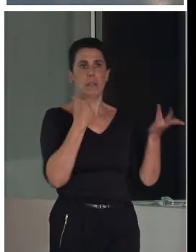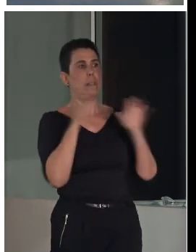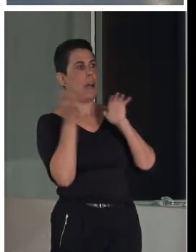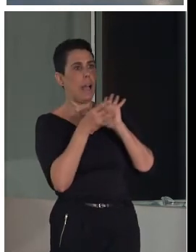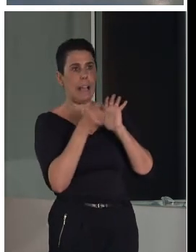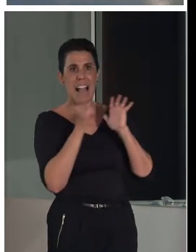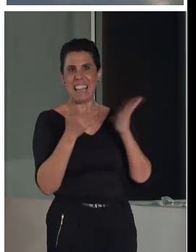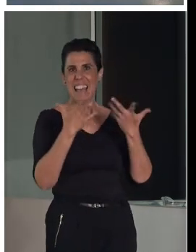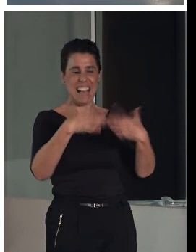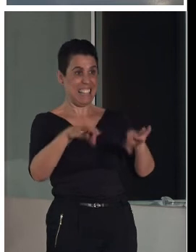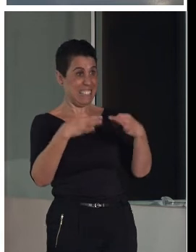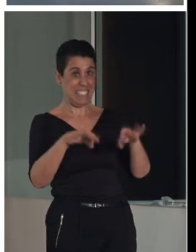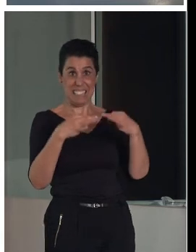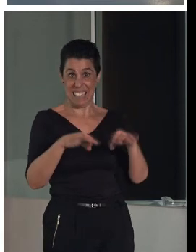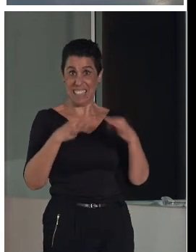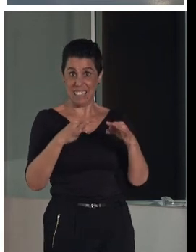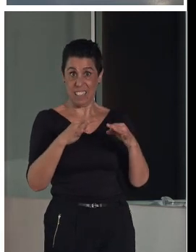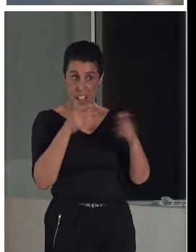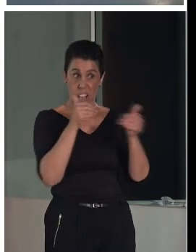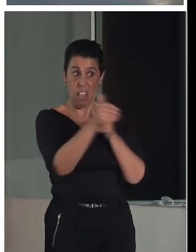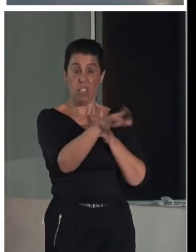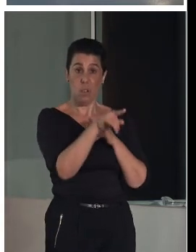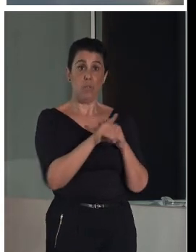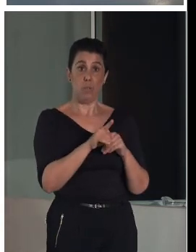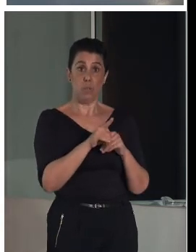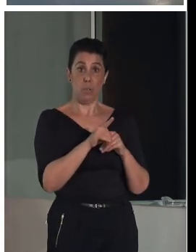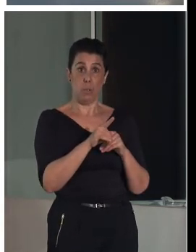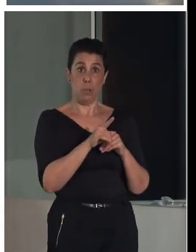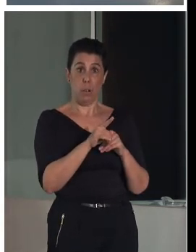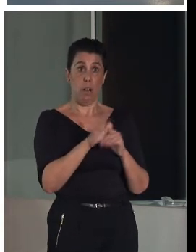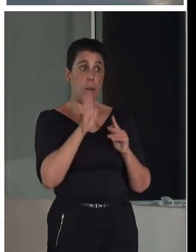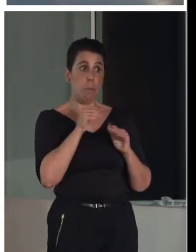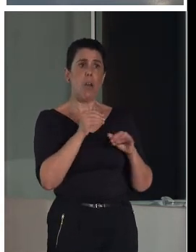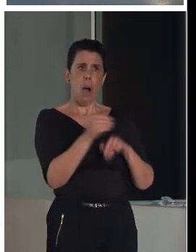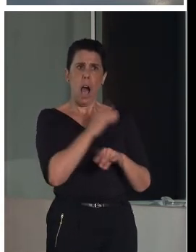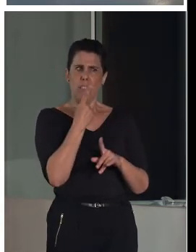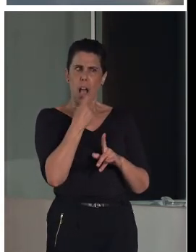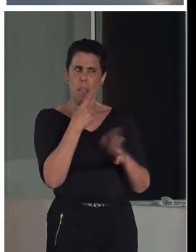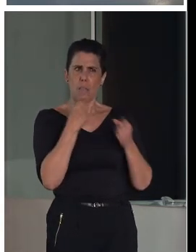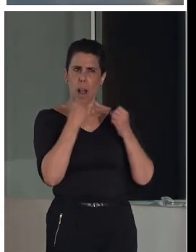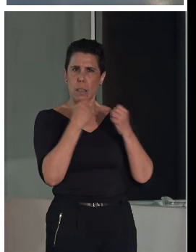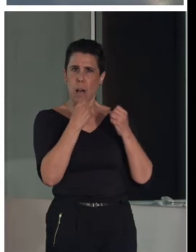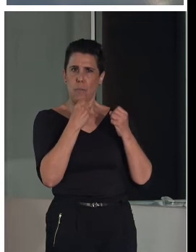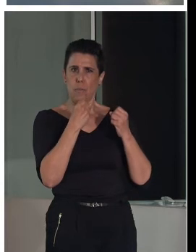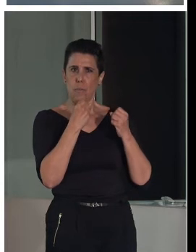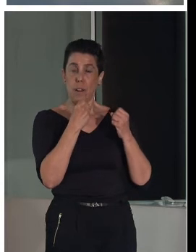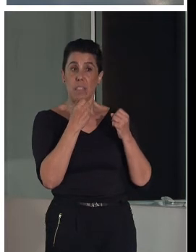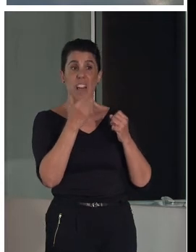sencillez, por la simplicidad, pero con un discurso fuerte debajo. Cuando yo oigo la lectura fácil,